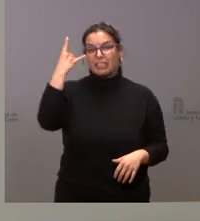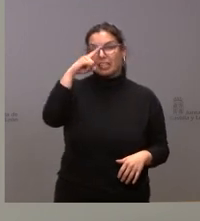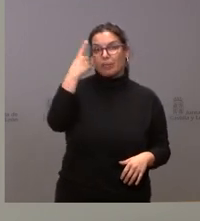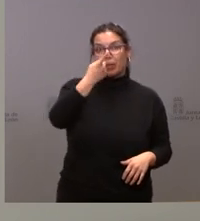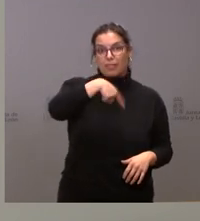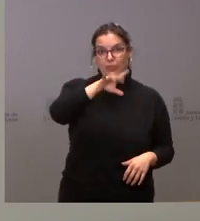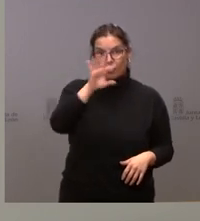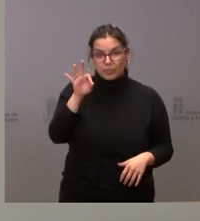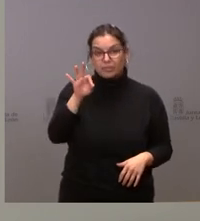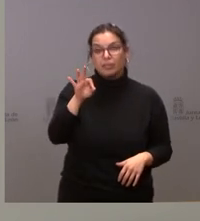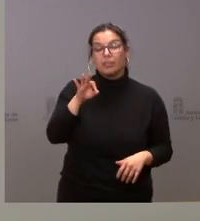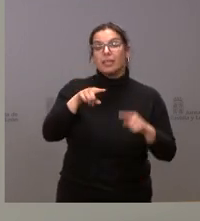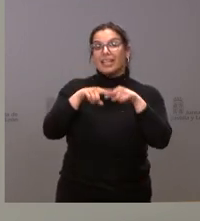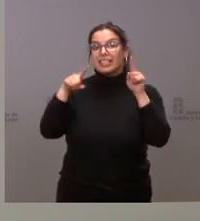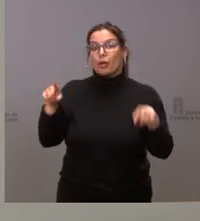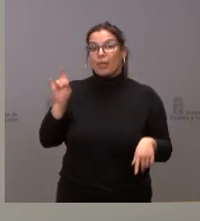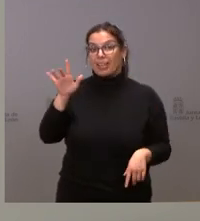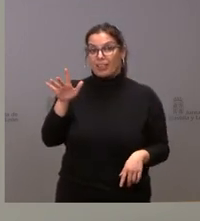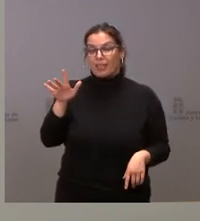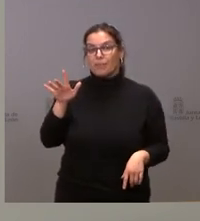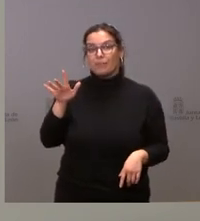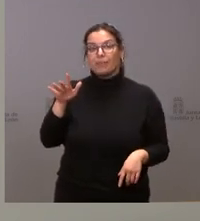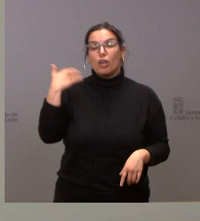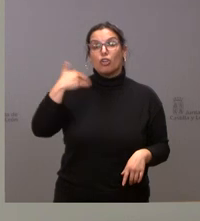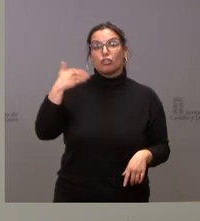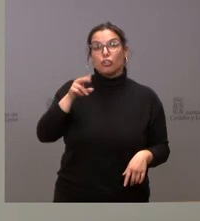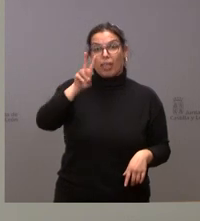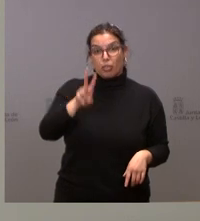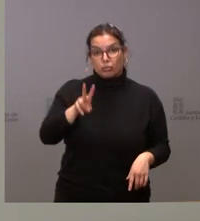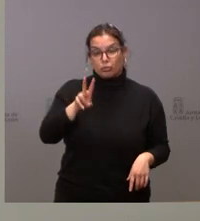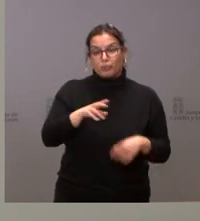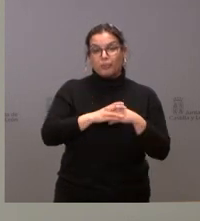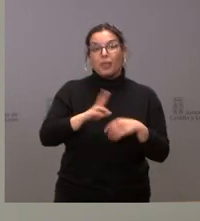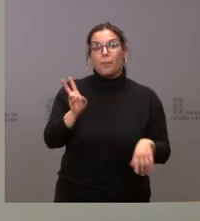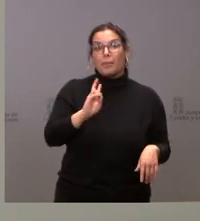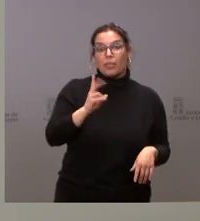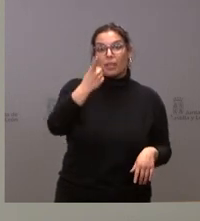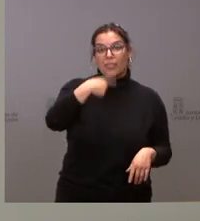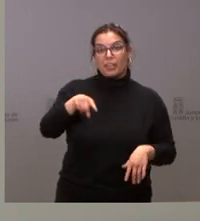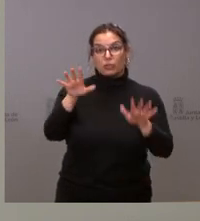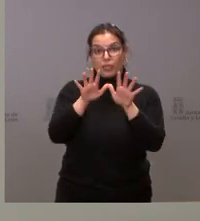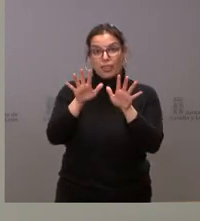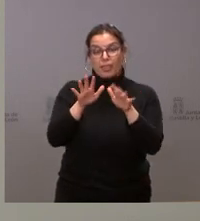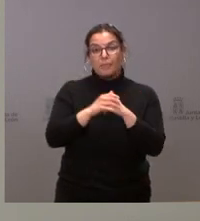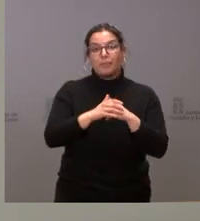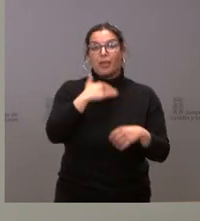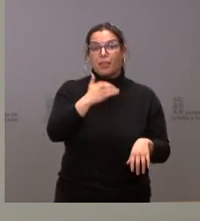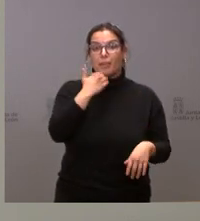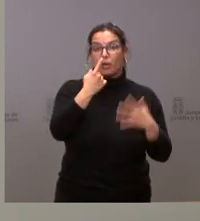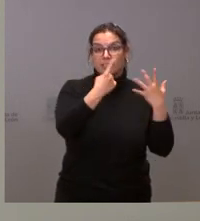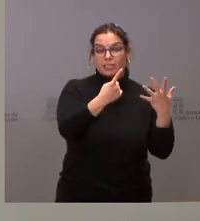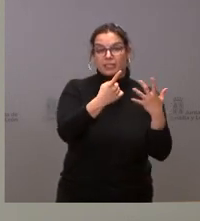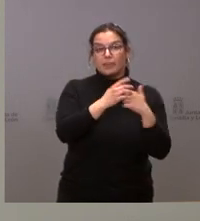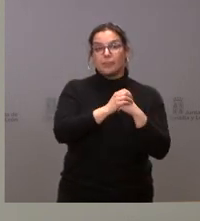150. En Segovia, 15. En Soria, 2. En Valladolid, 110. En Zamora, 6.